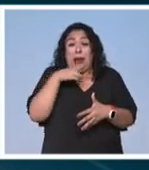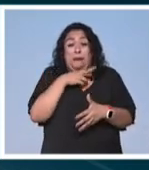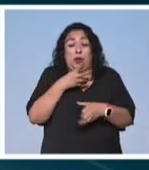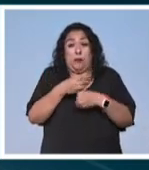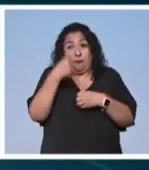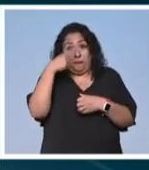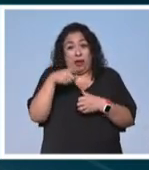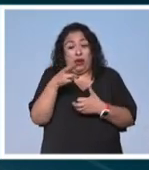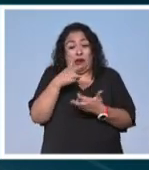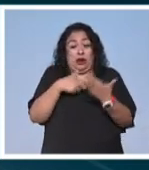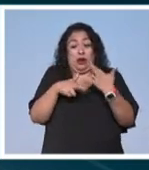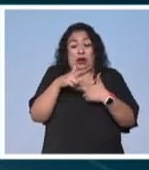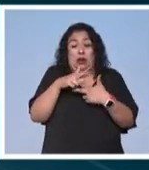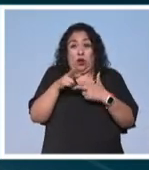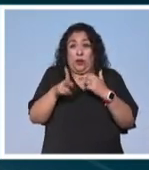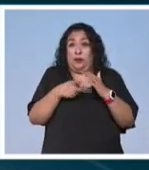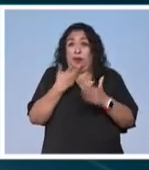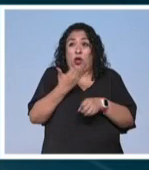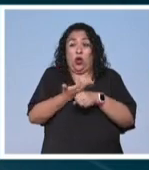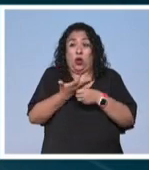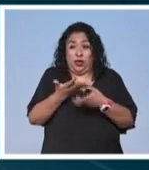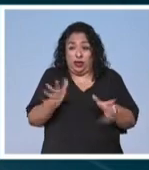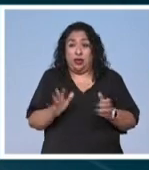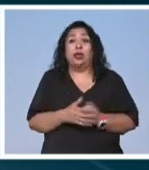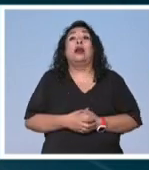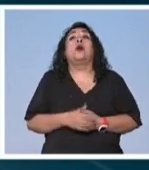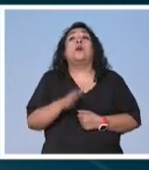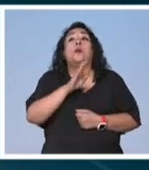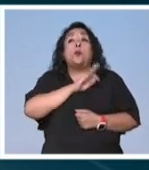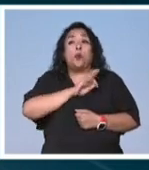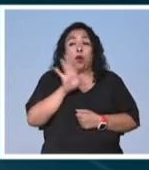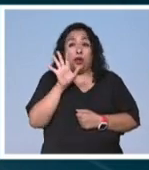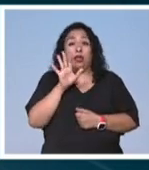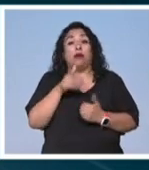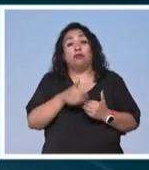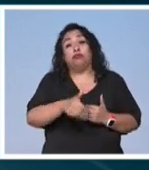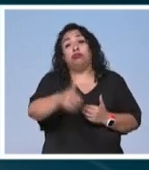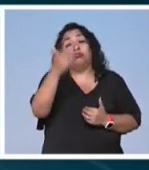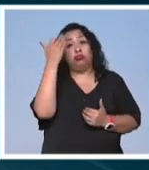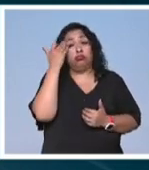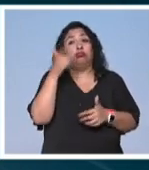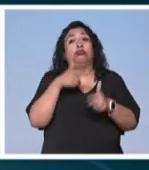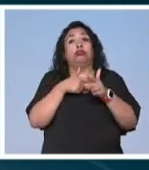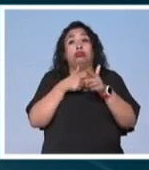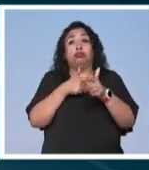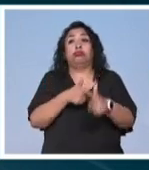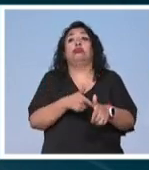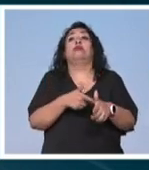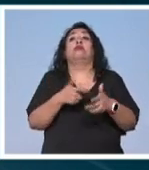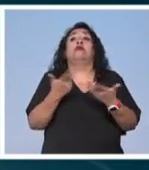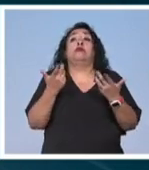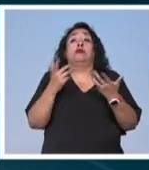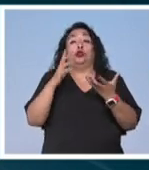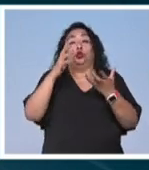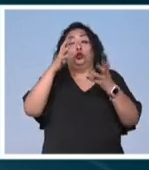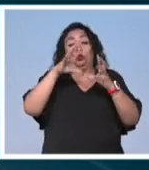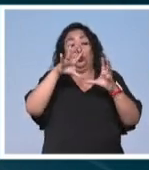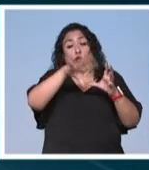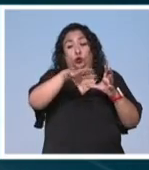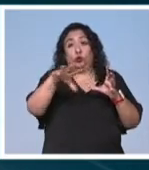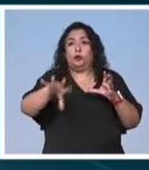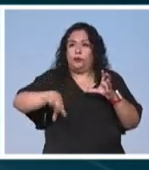que esto se empiece a revertir de una manera inmediata y que se pueda lograr ese largo plazo y que pueda sobrevivir todo este ecosistema